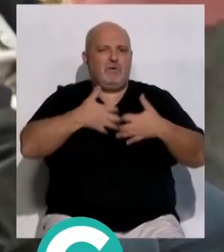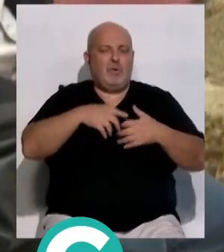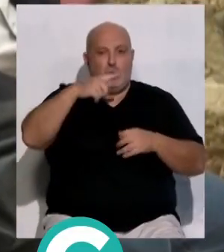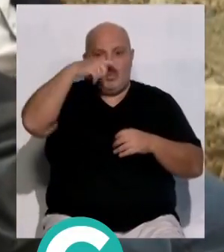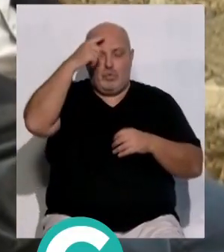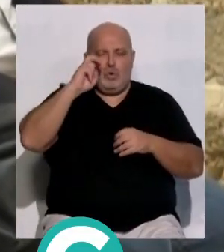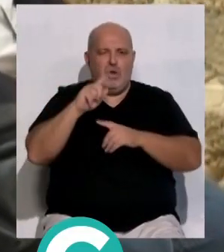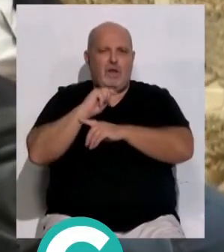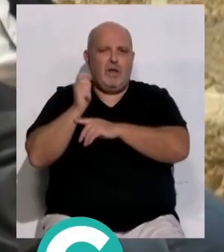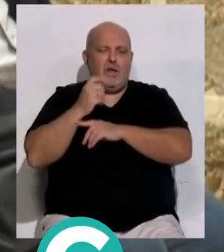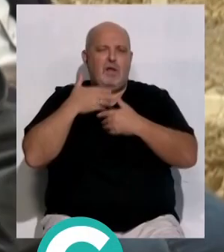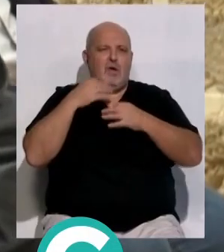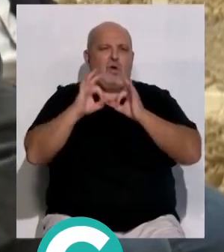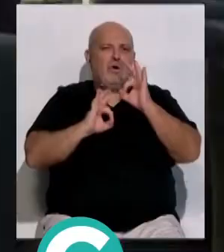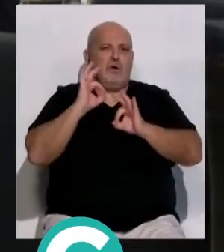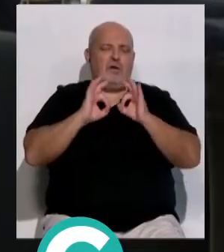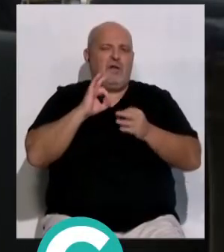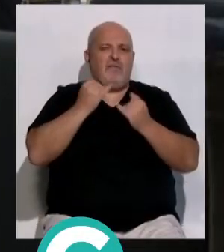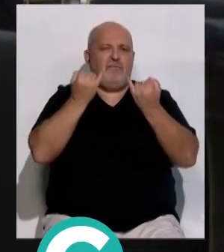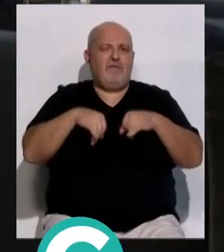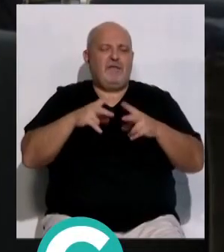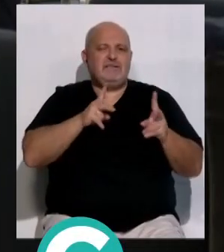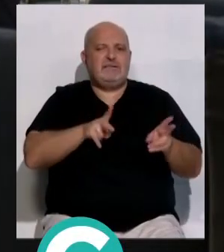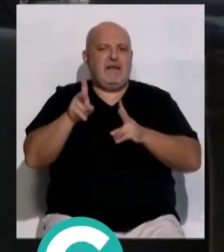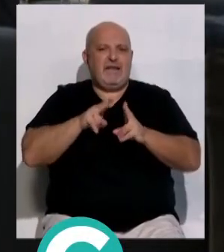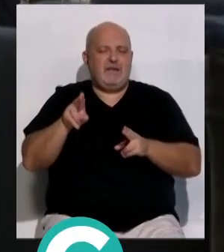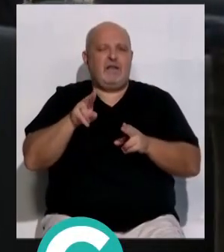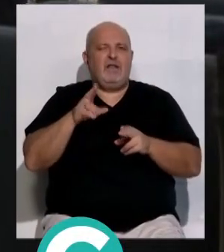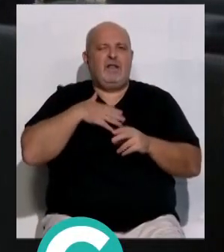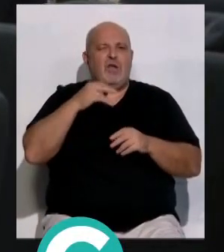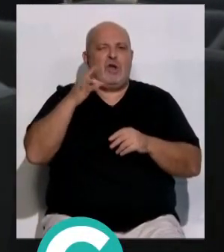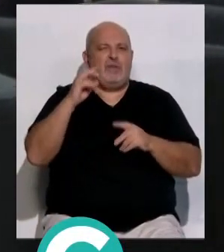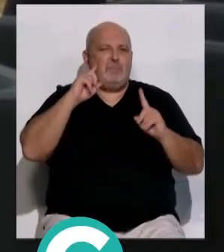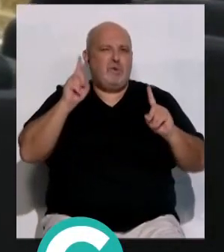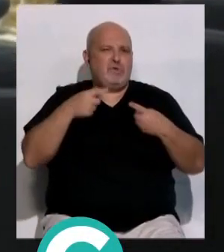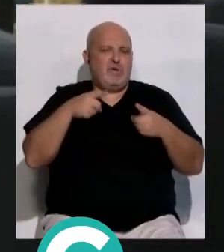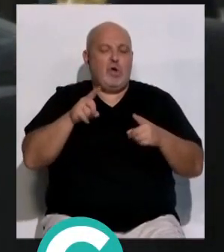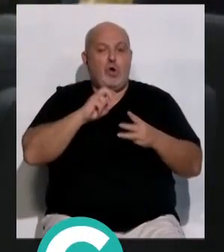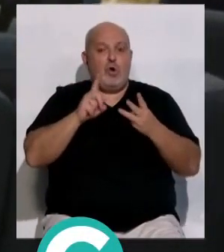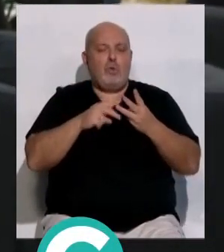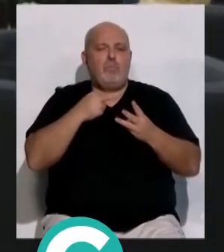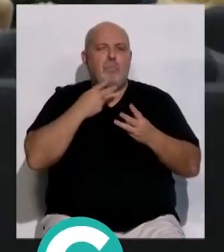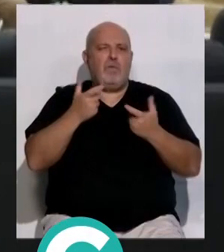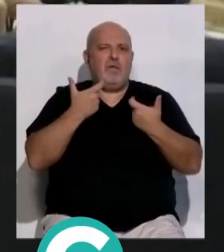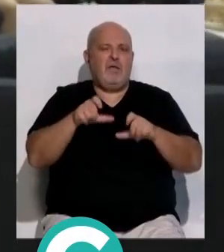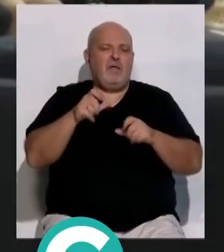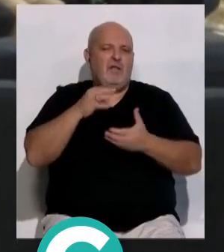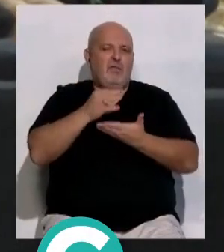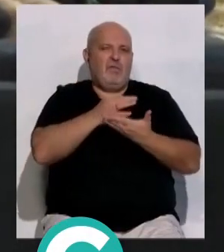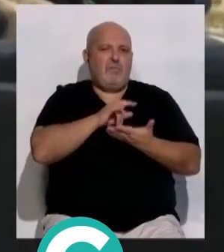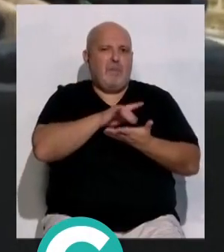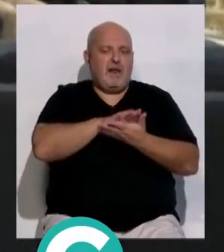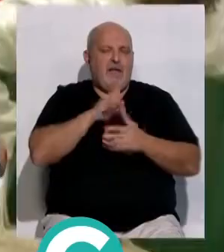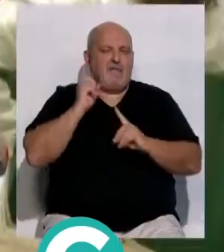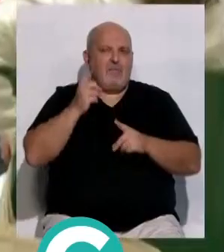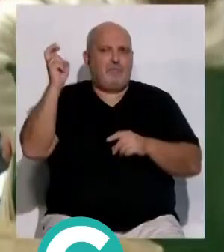culturales de éxito como la organización del Festival de Series y el Concert Music y otra con portavoces del sector de las ciudades de Málaga